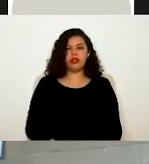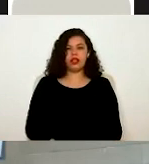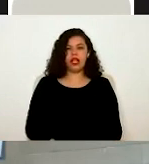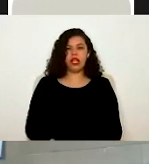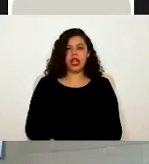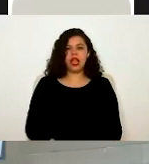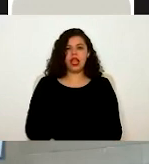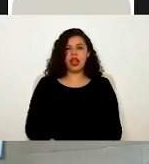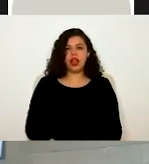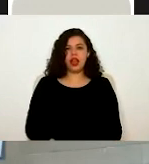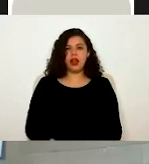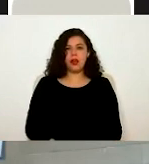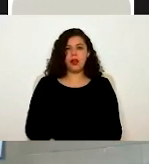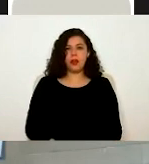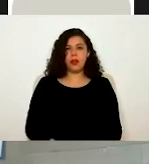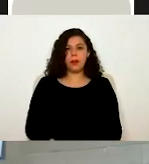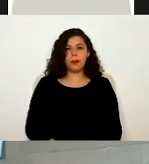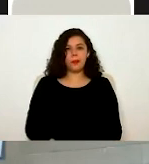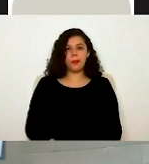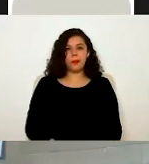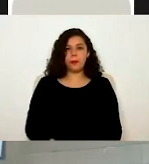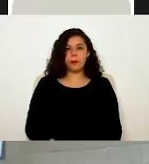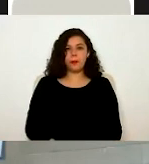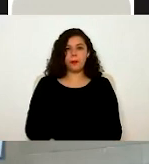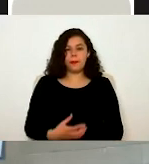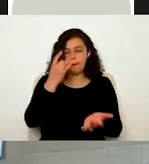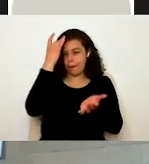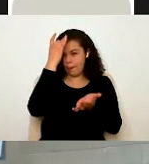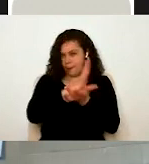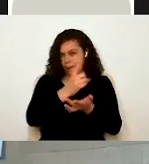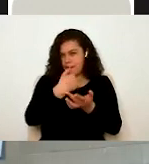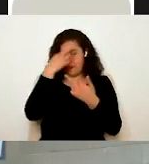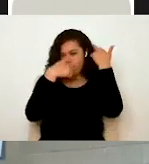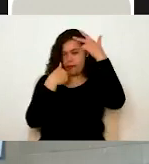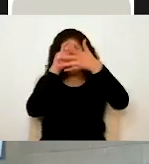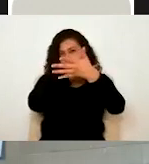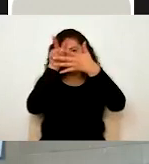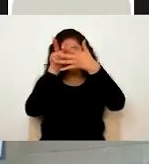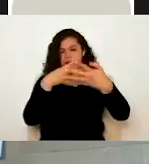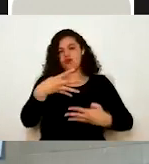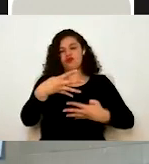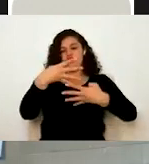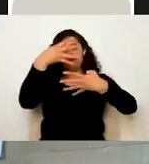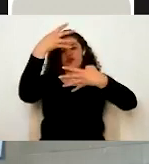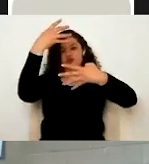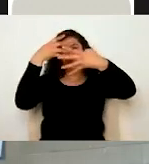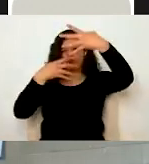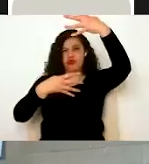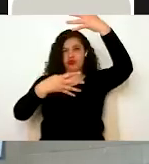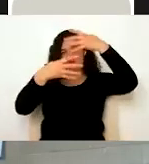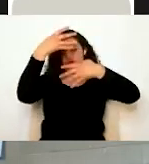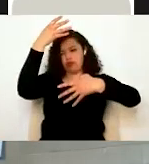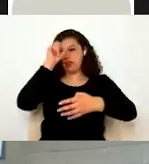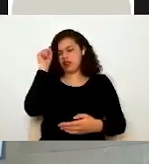hacer el recorrido hacia abajo para encontrar. Asimismo, tenemos las